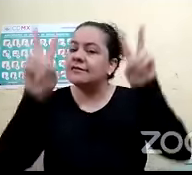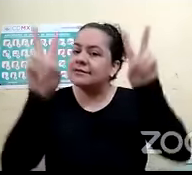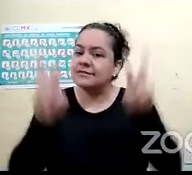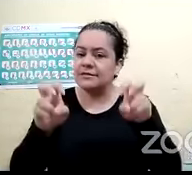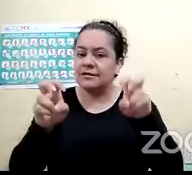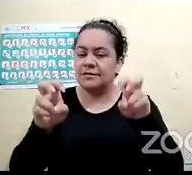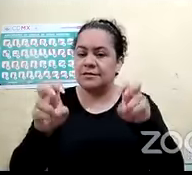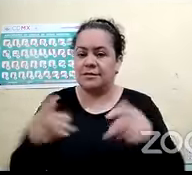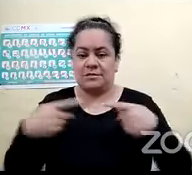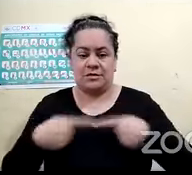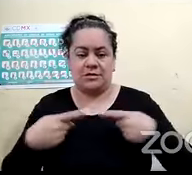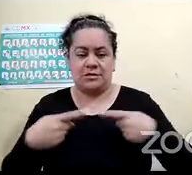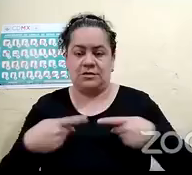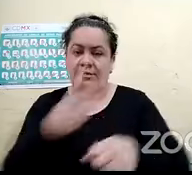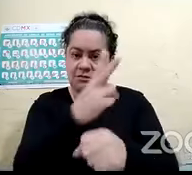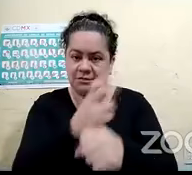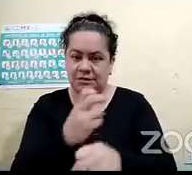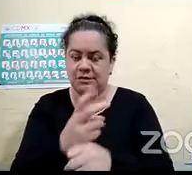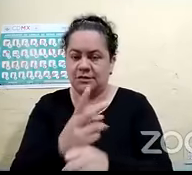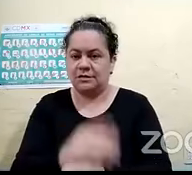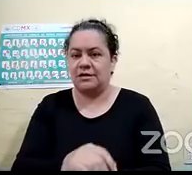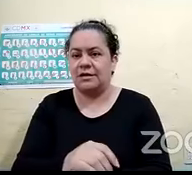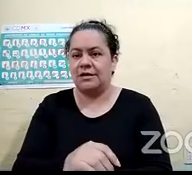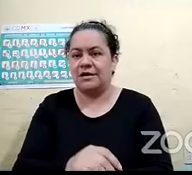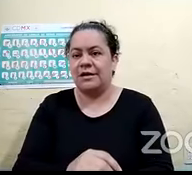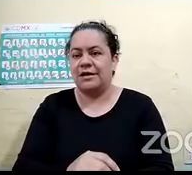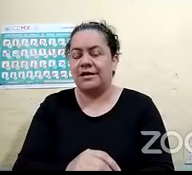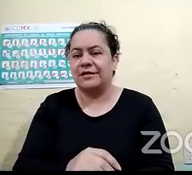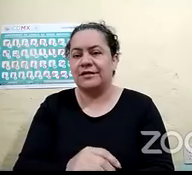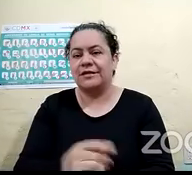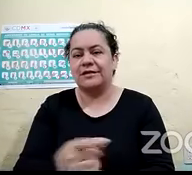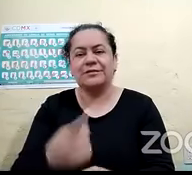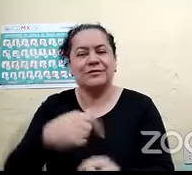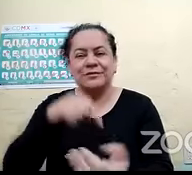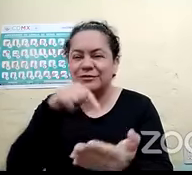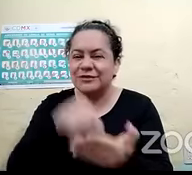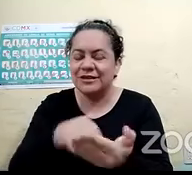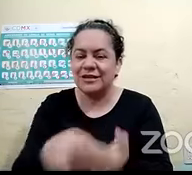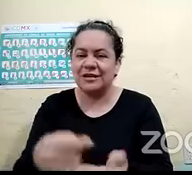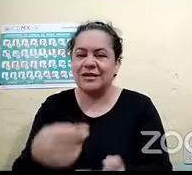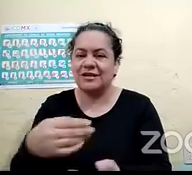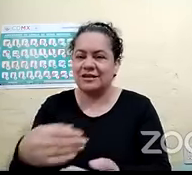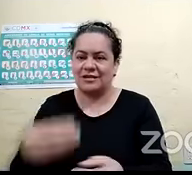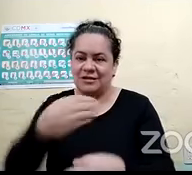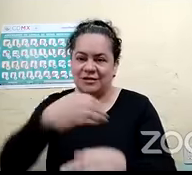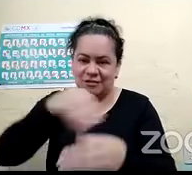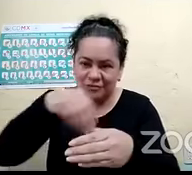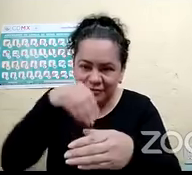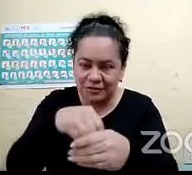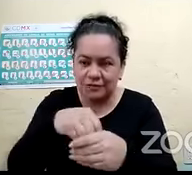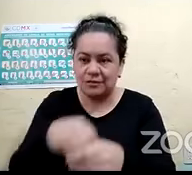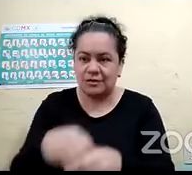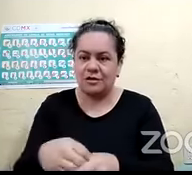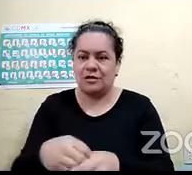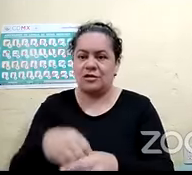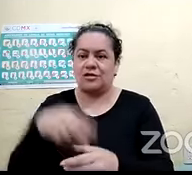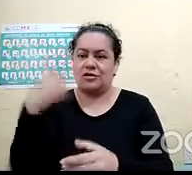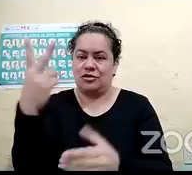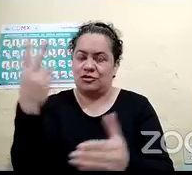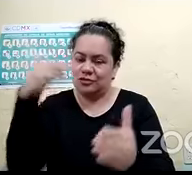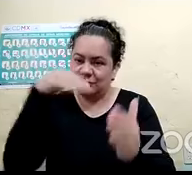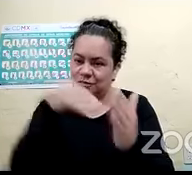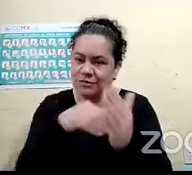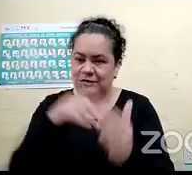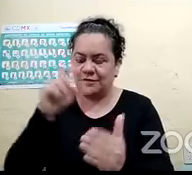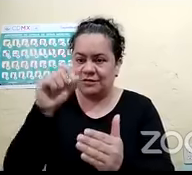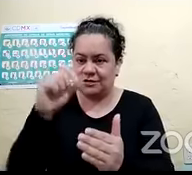de los programas. Y bueno, Epicentro Inclusivo arranca el año, este 2021, con un programa